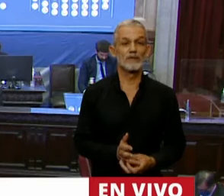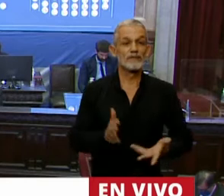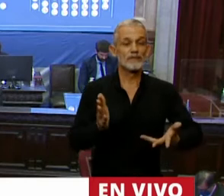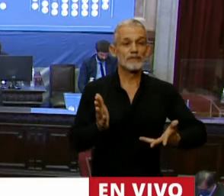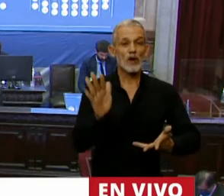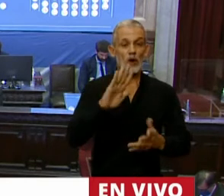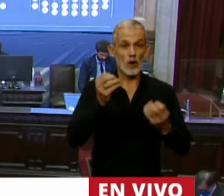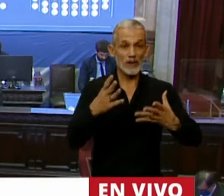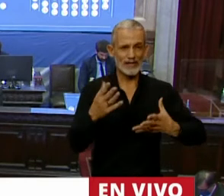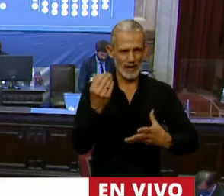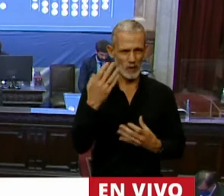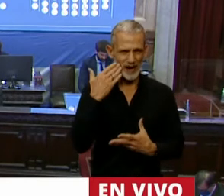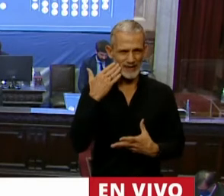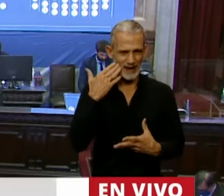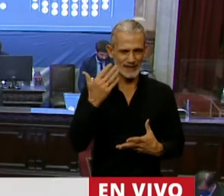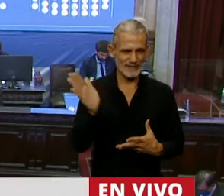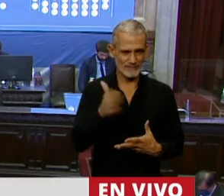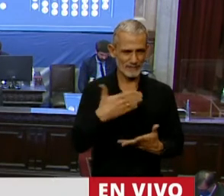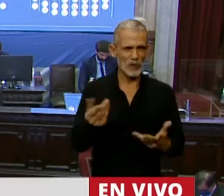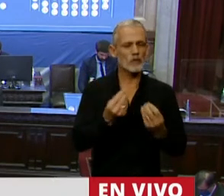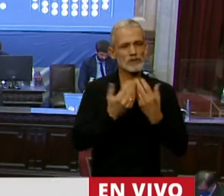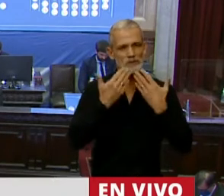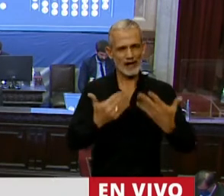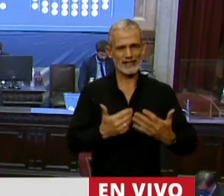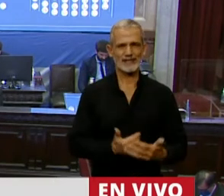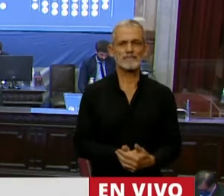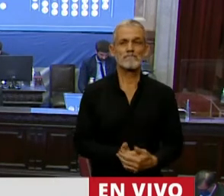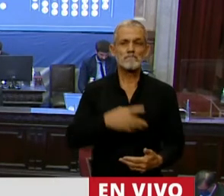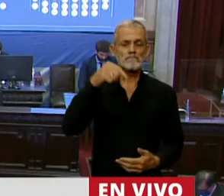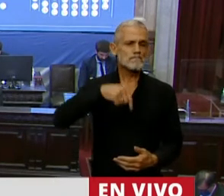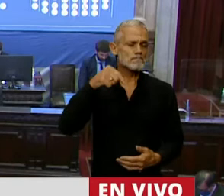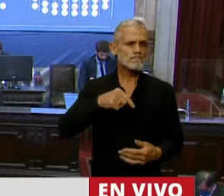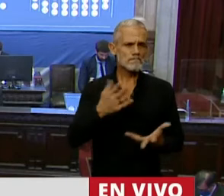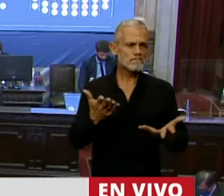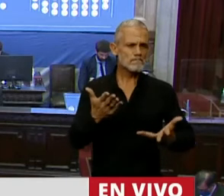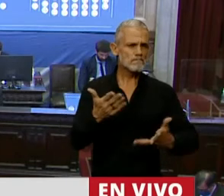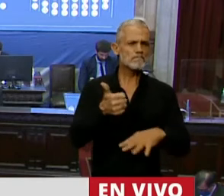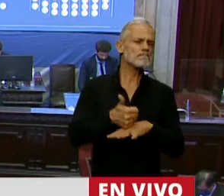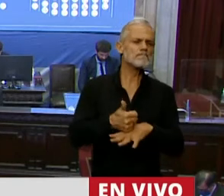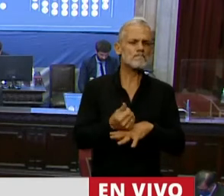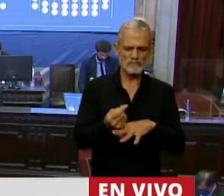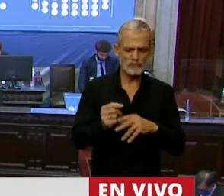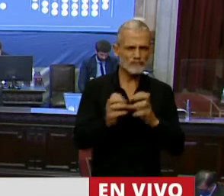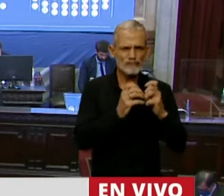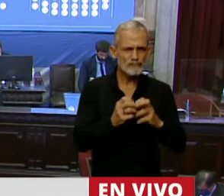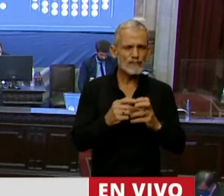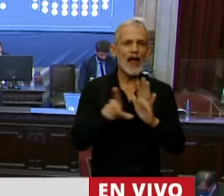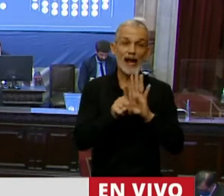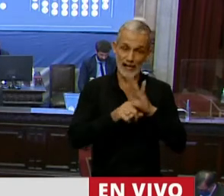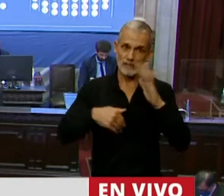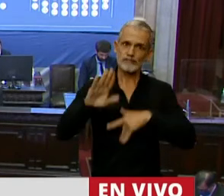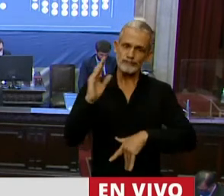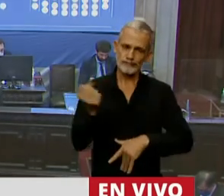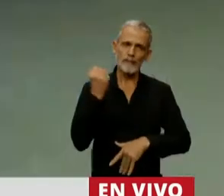Buenas tardes, señor Presidente, muchas gracias. Hoy estamos tratando la ley más